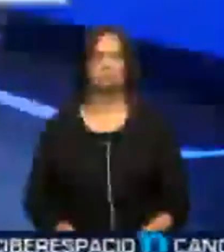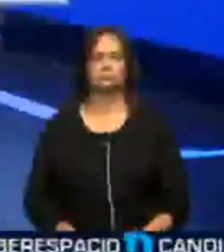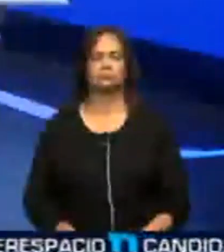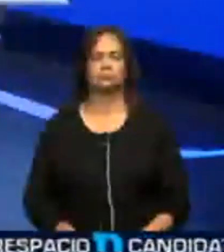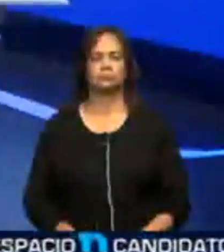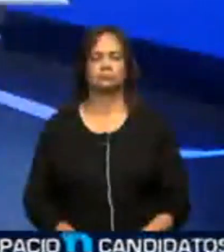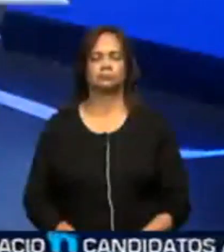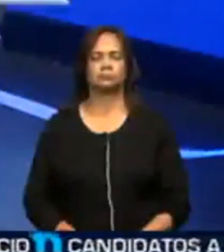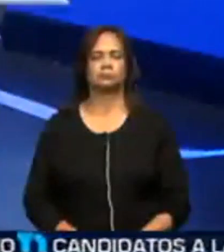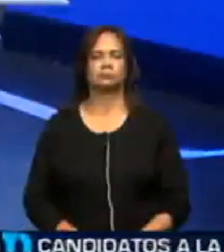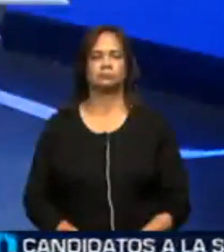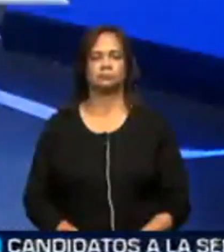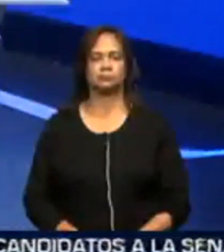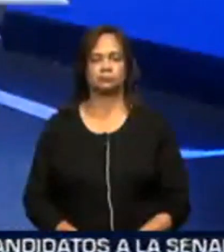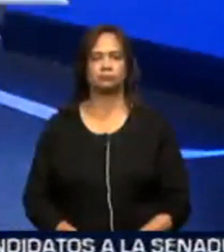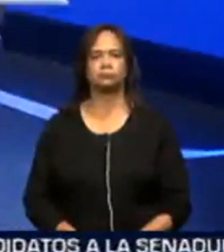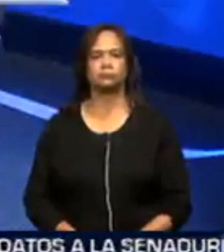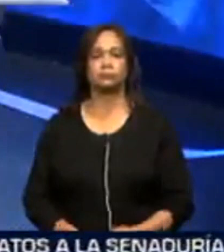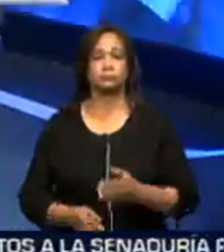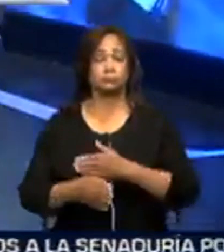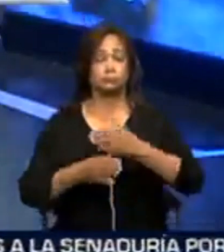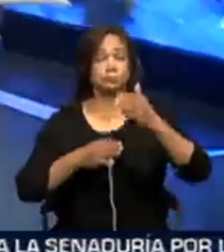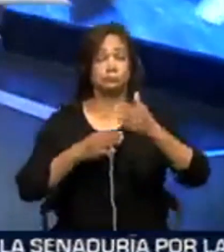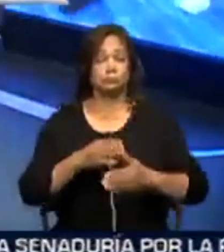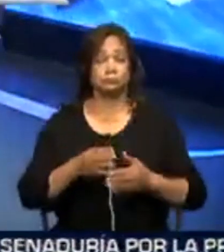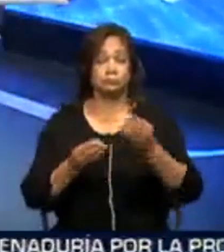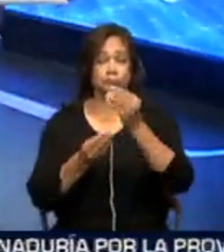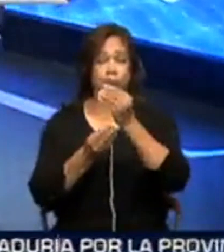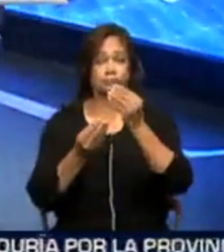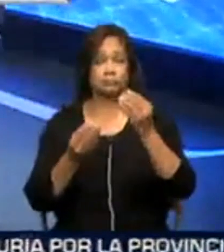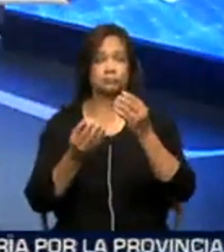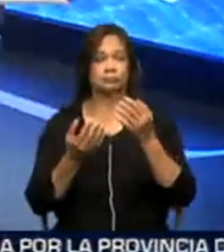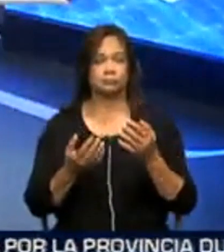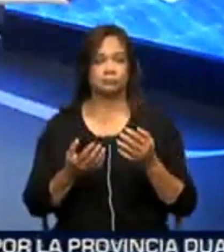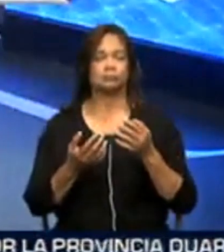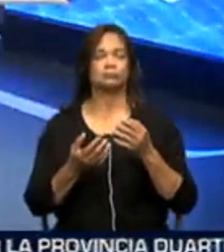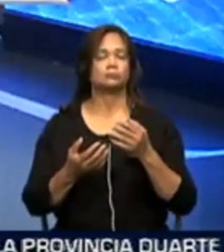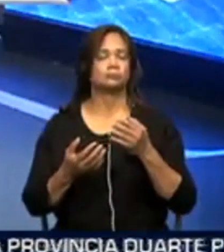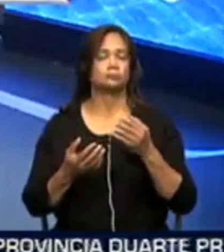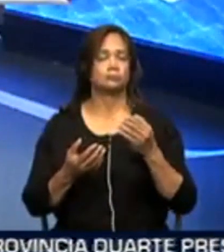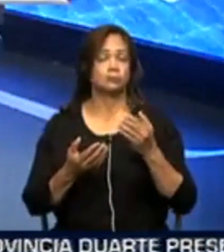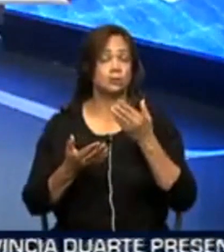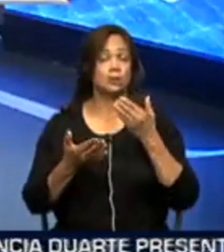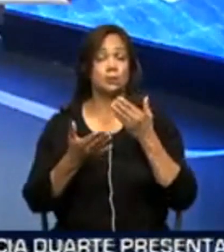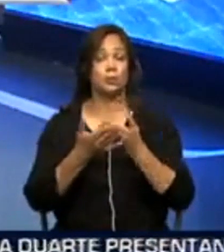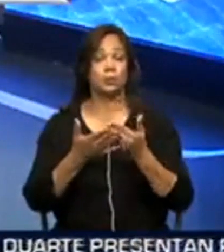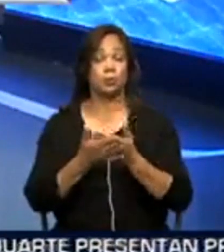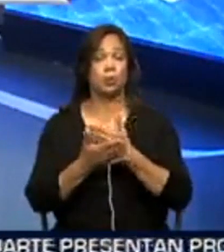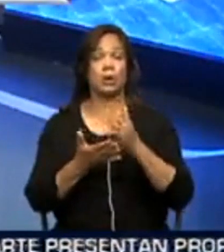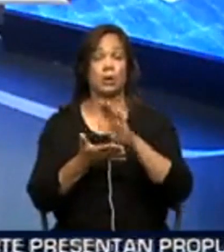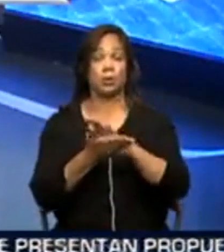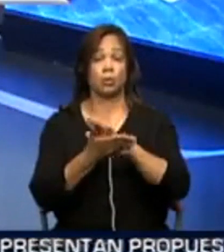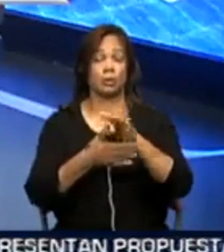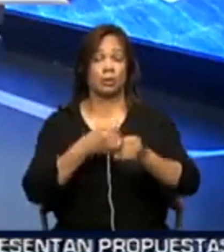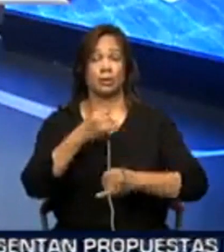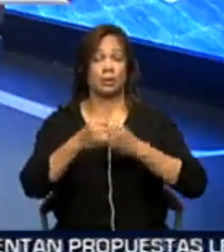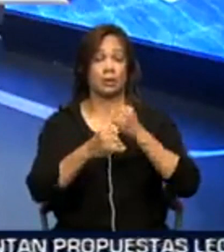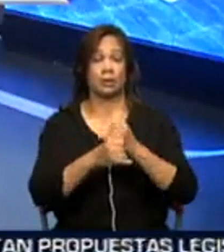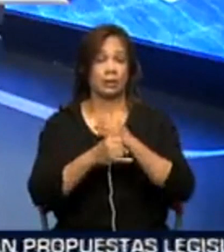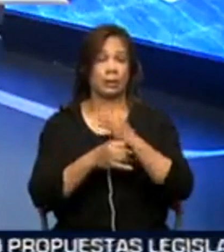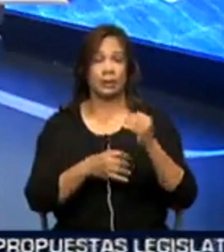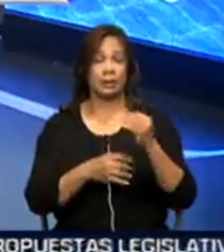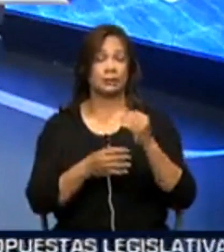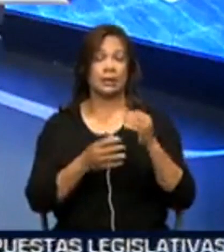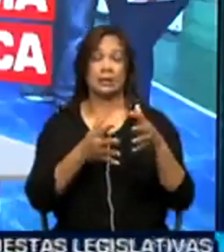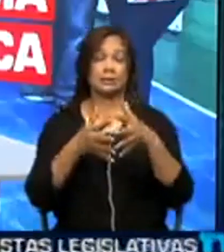y ya casi al cierre de esta emisión de noticias le tenemos esta buena nueva el colegio internacional seglas américas